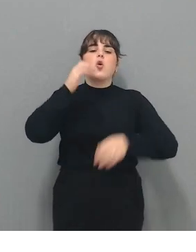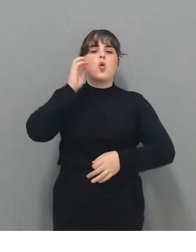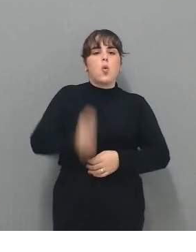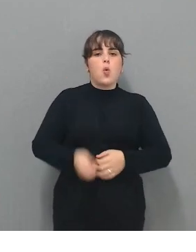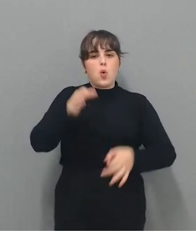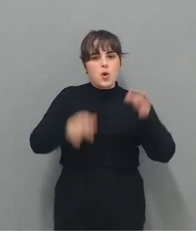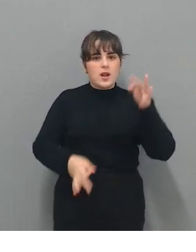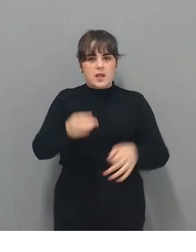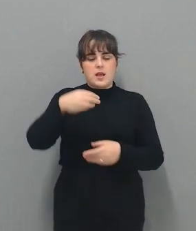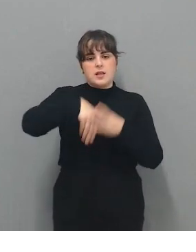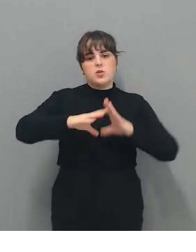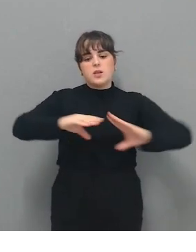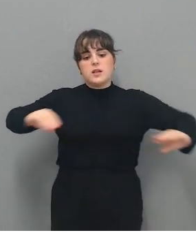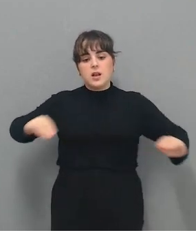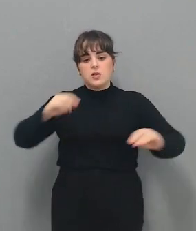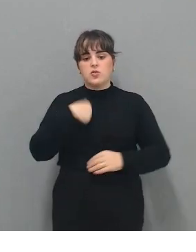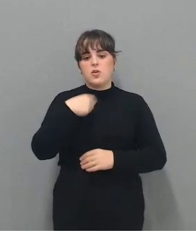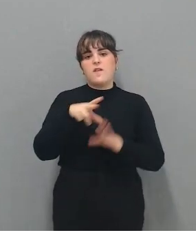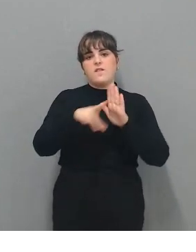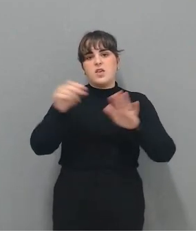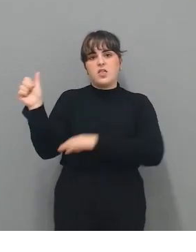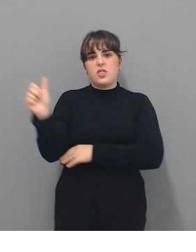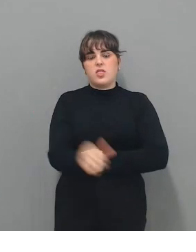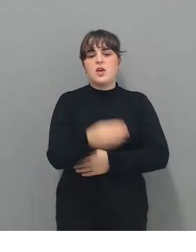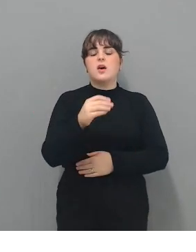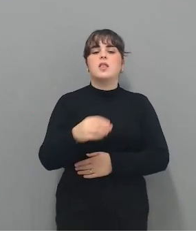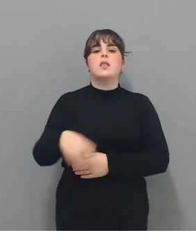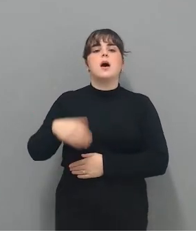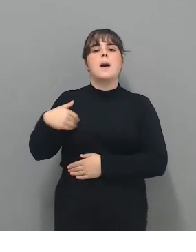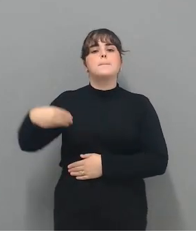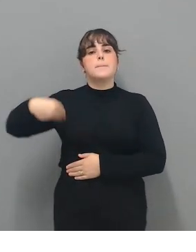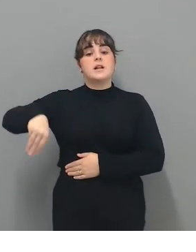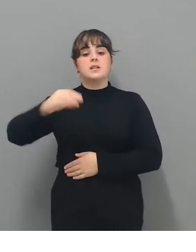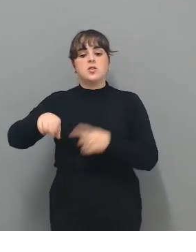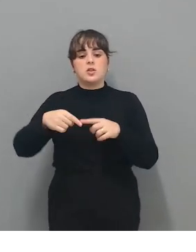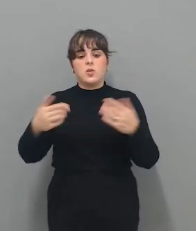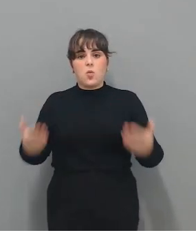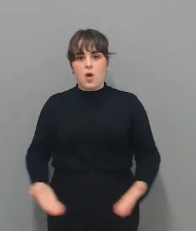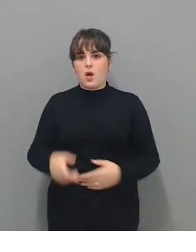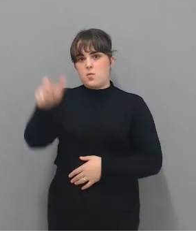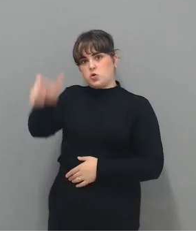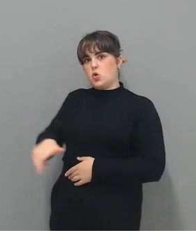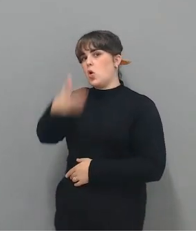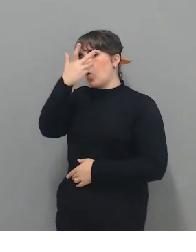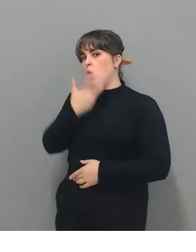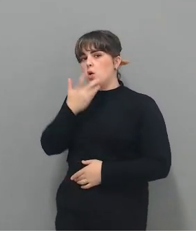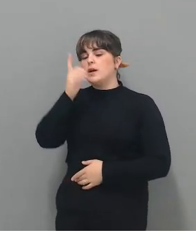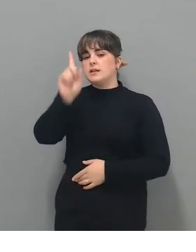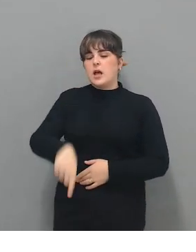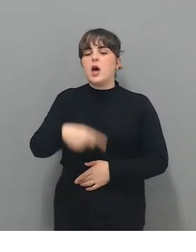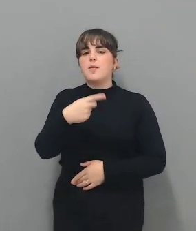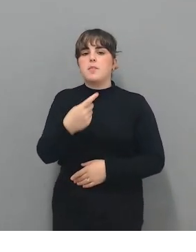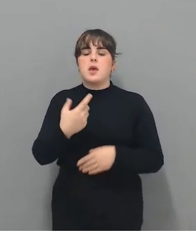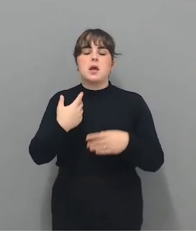lugar, os quería poner un vídeo de nuestro presidente para que lo conozcáis a él y que conozcáis cuál es la